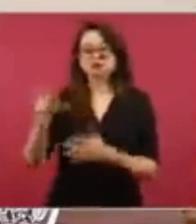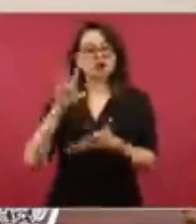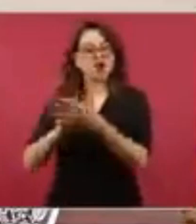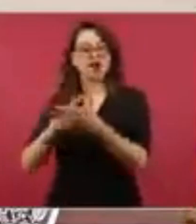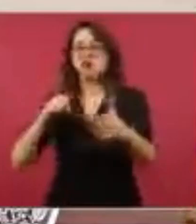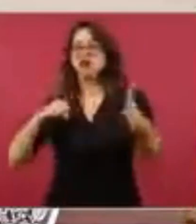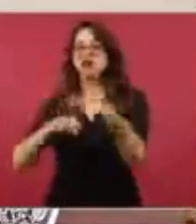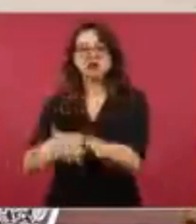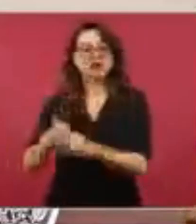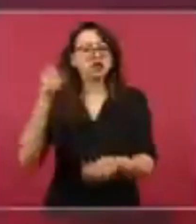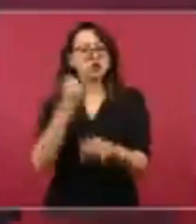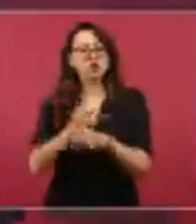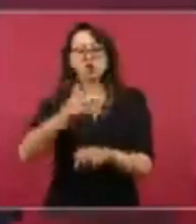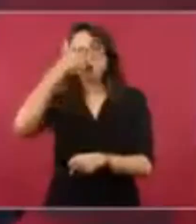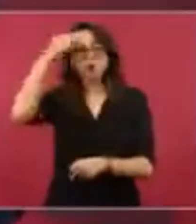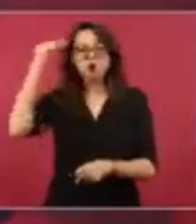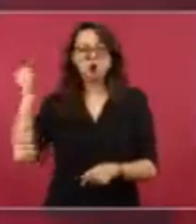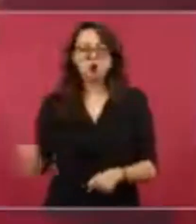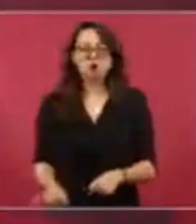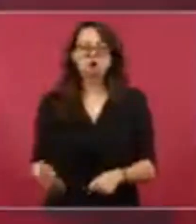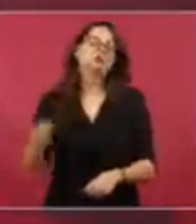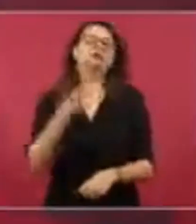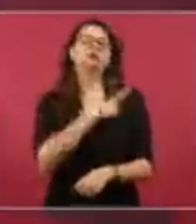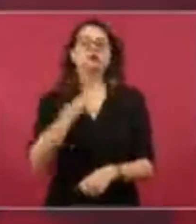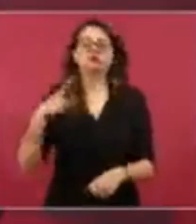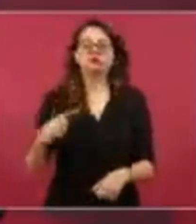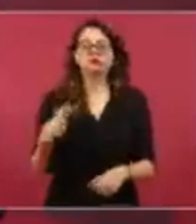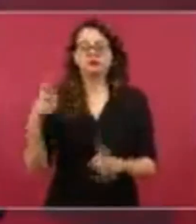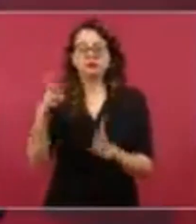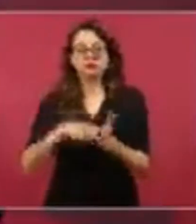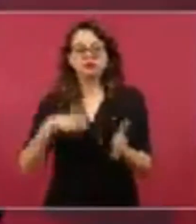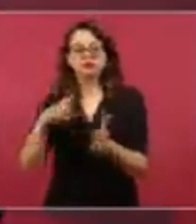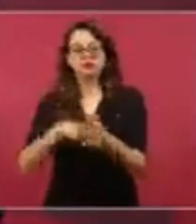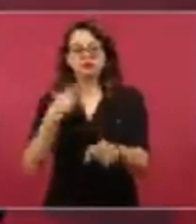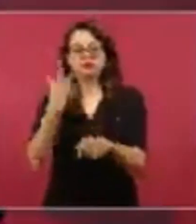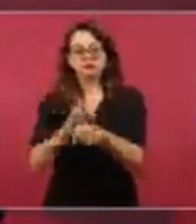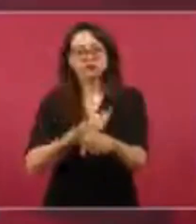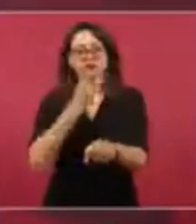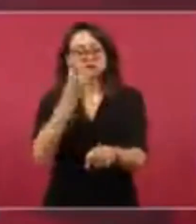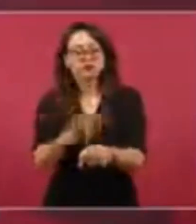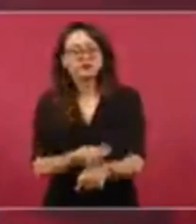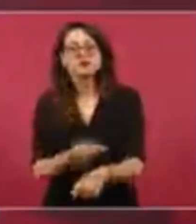al presidente, nada más por